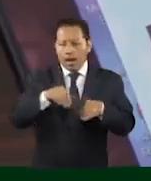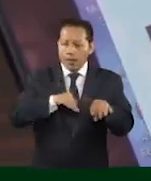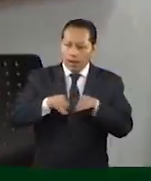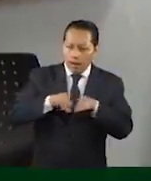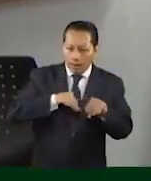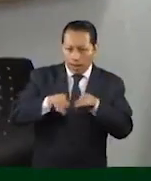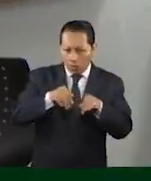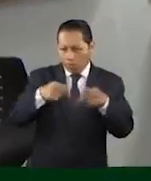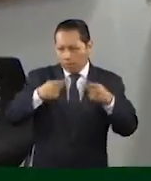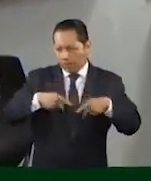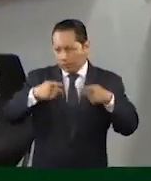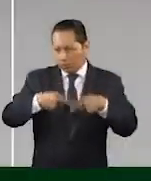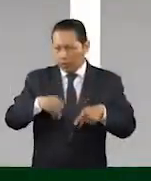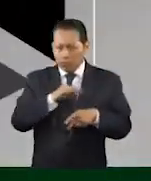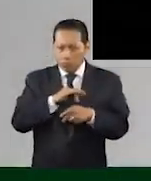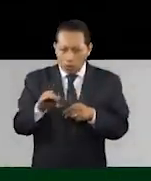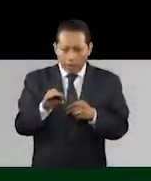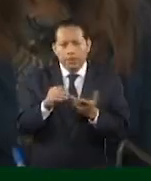adaptarse a ella.